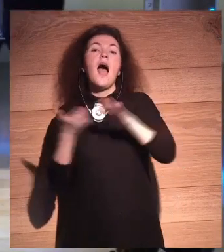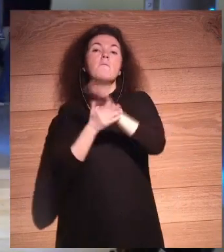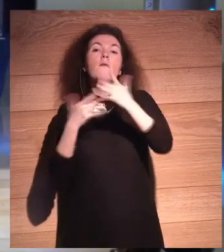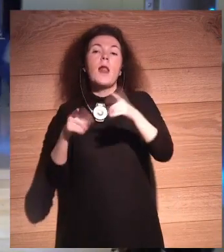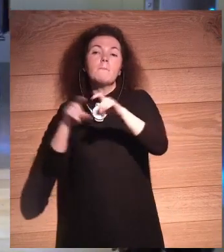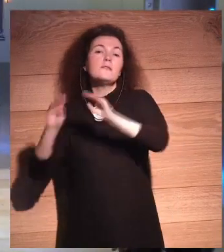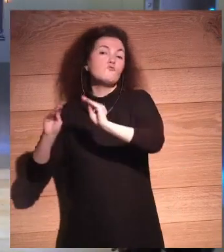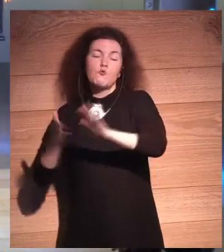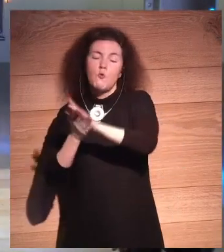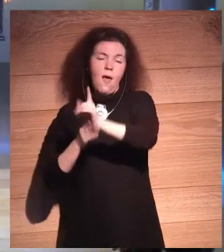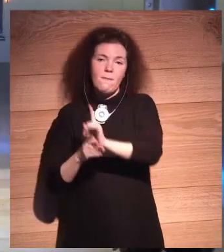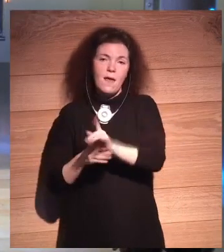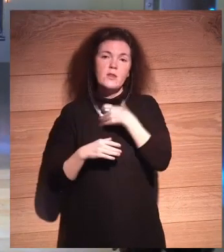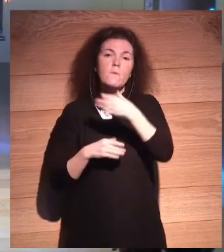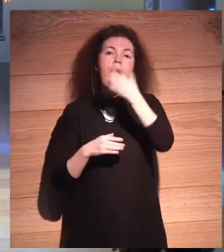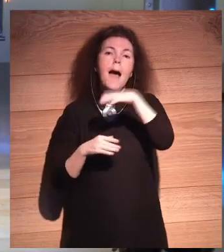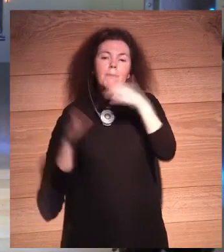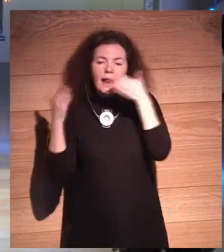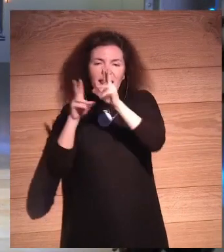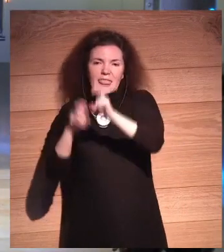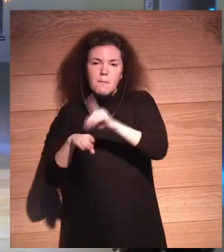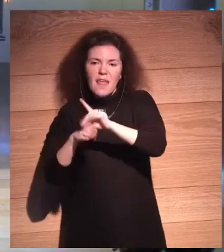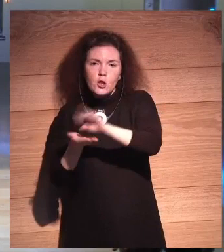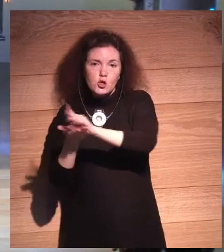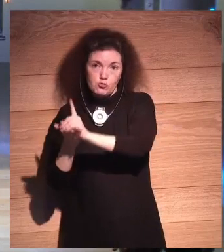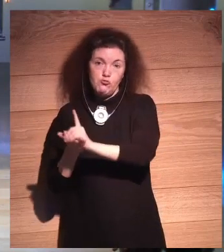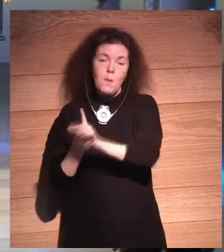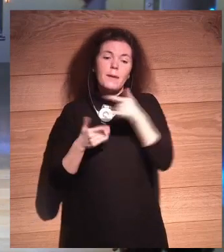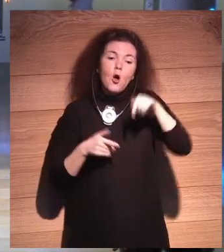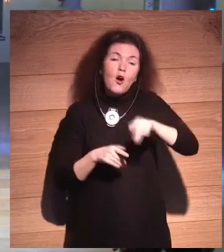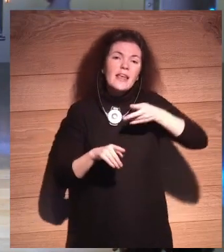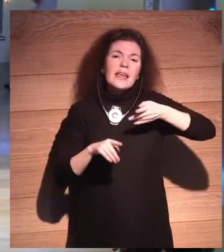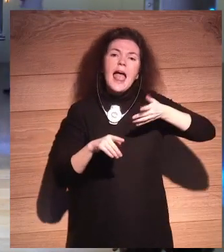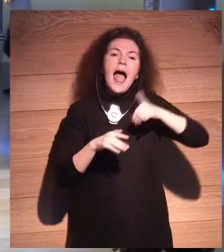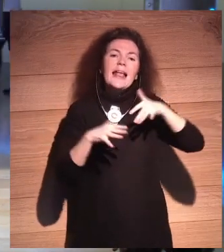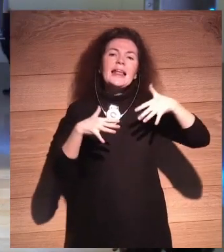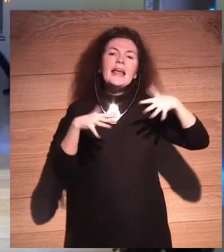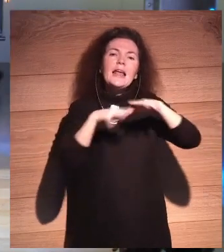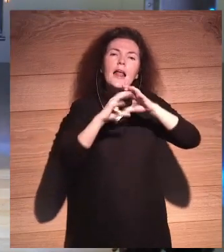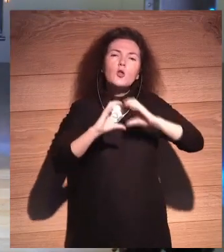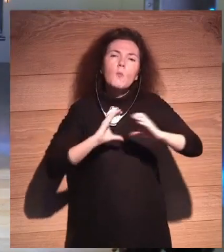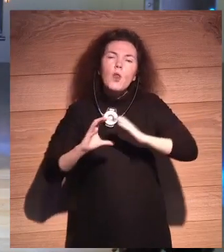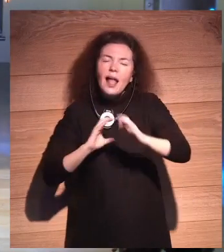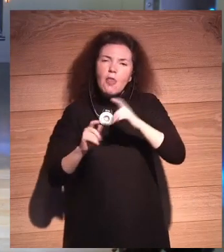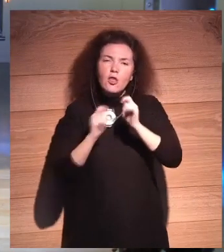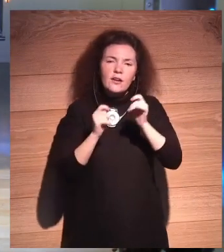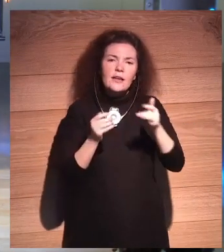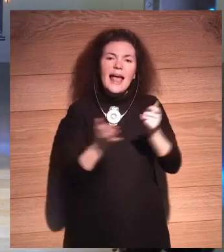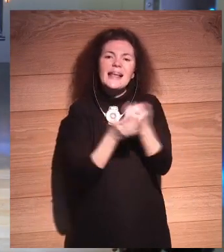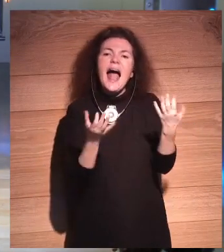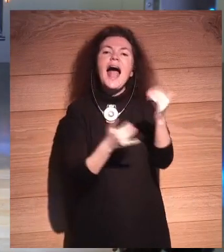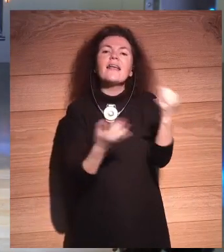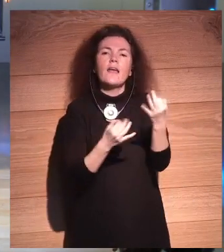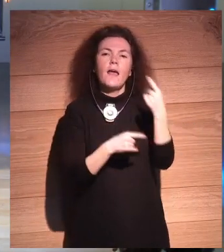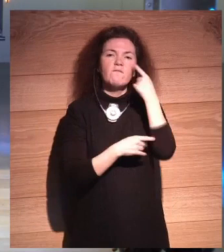compañía, porque Apple no se centra en eso. Pero lo que tenemos hoy en los medios, en la comunicación, es vigilancia,